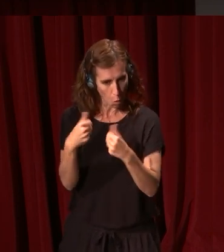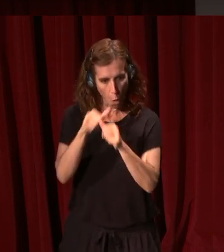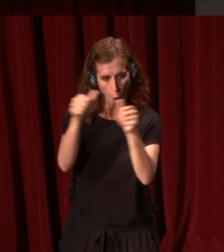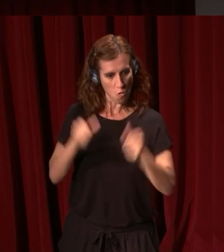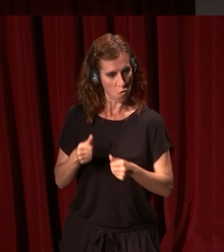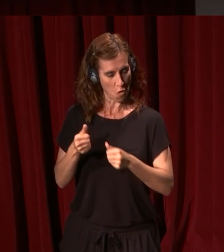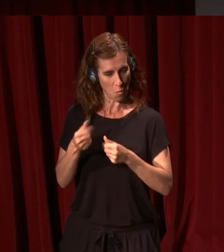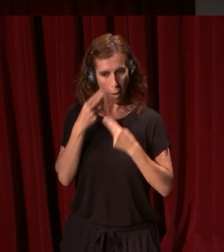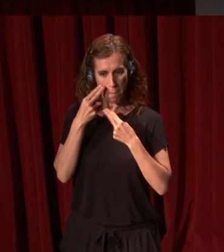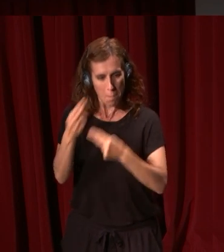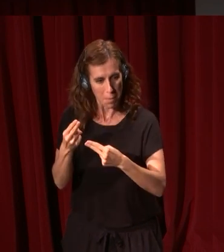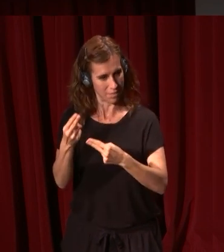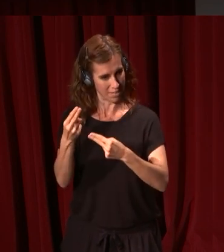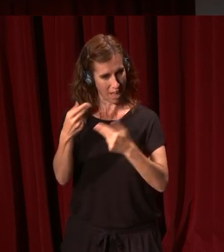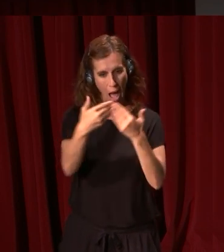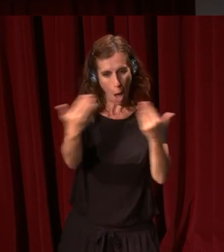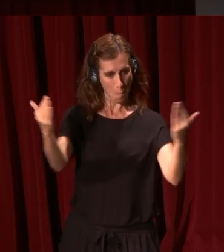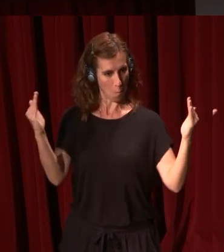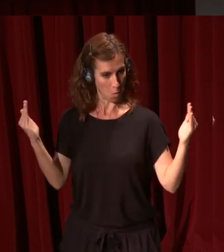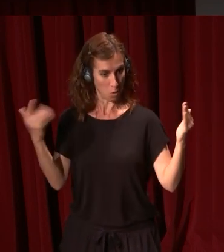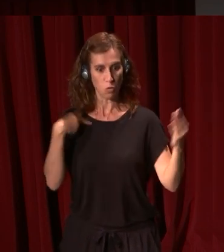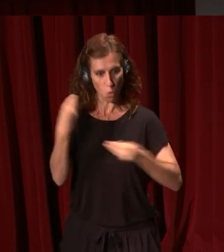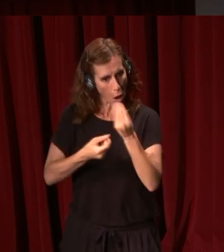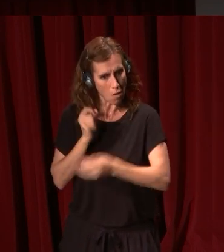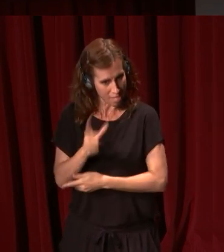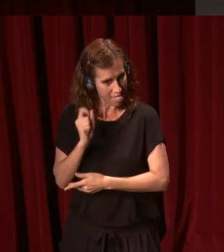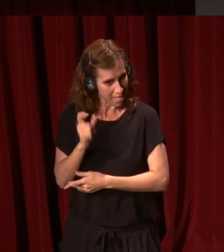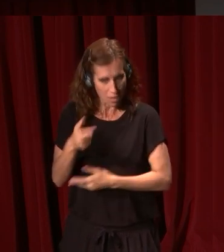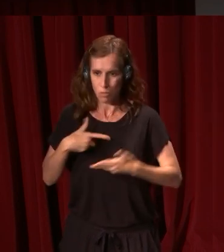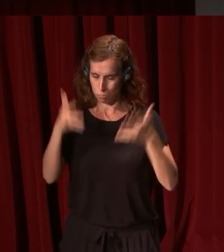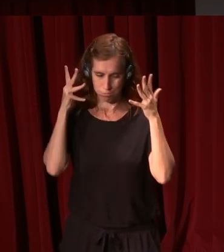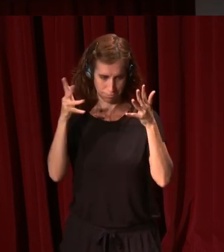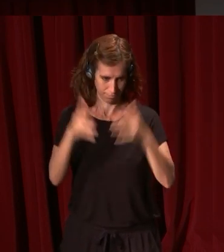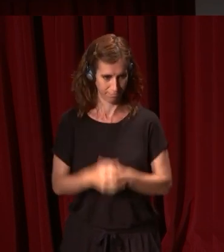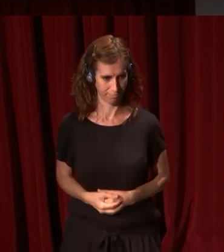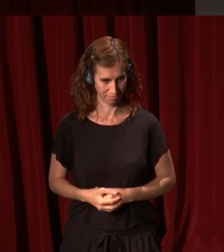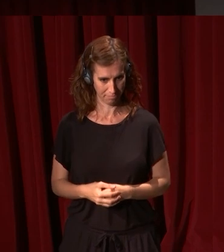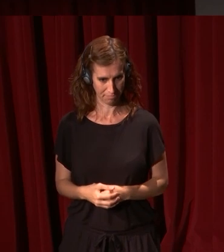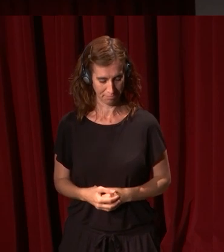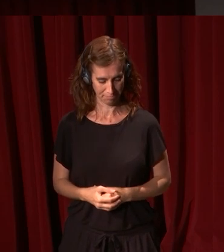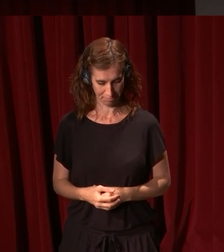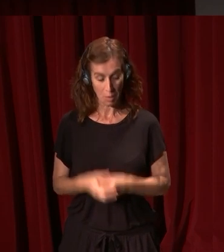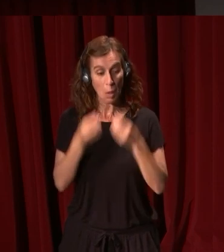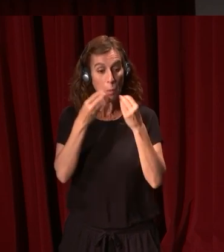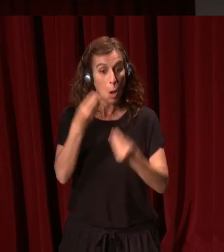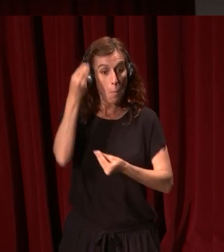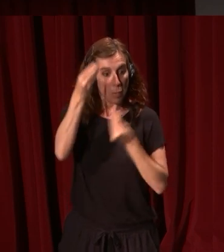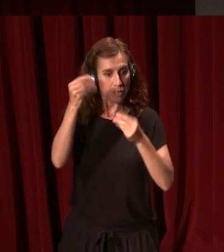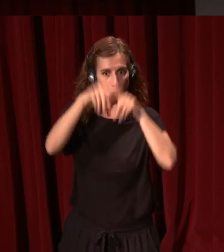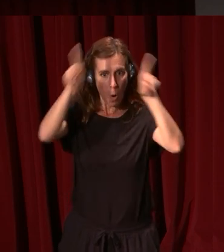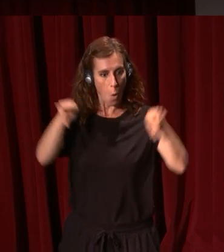de visitar exposiciones que a mí me encanta, es la que hago yo y que recomiendo mucho. Bueno, tenemos la tendencia a pensar que los cuadros